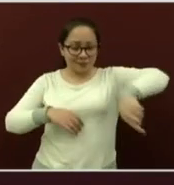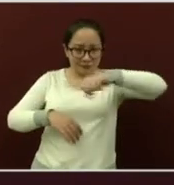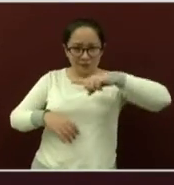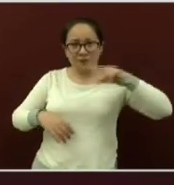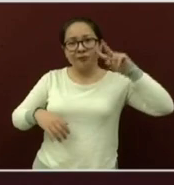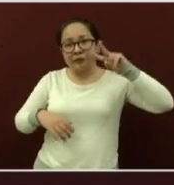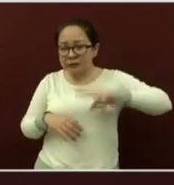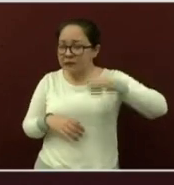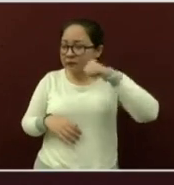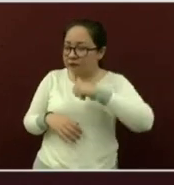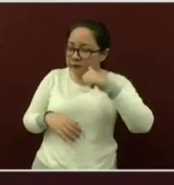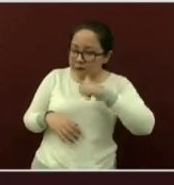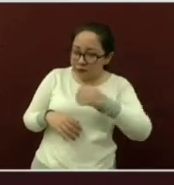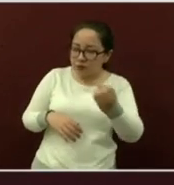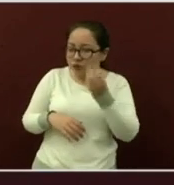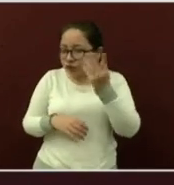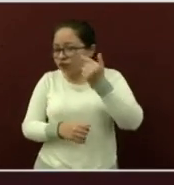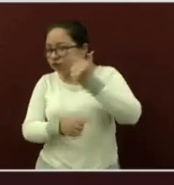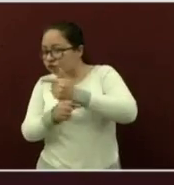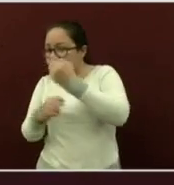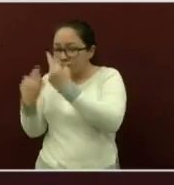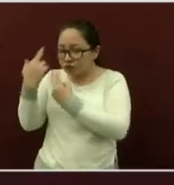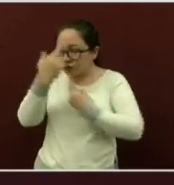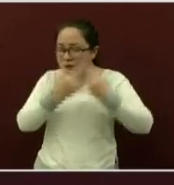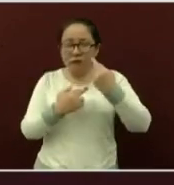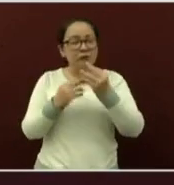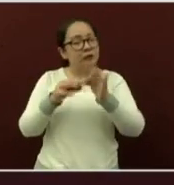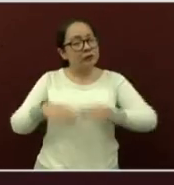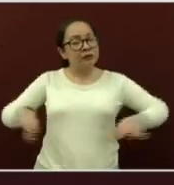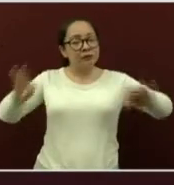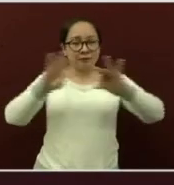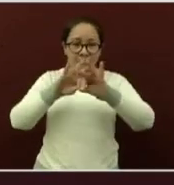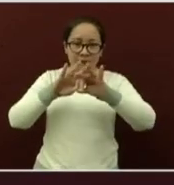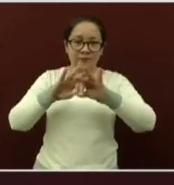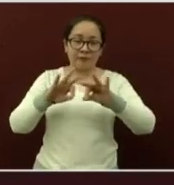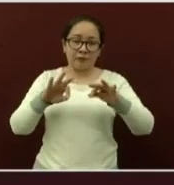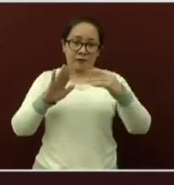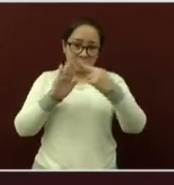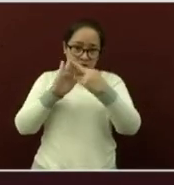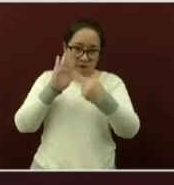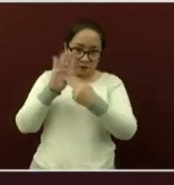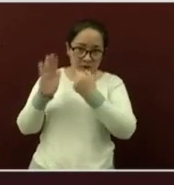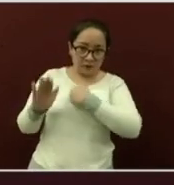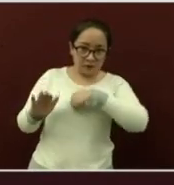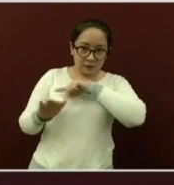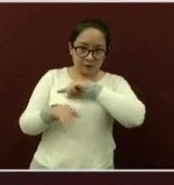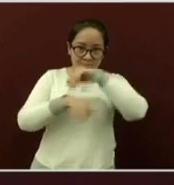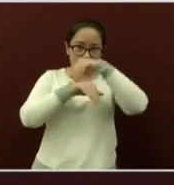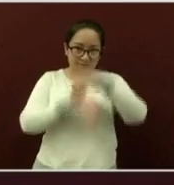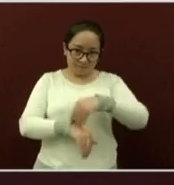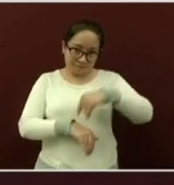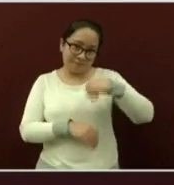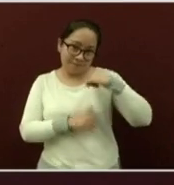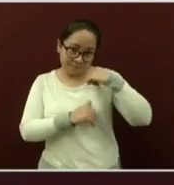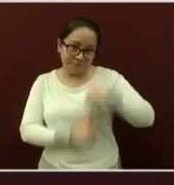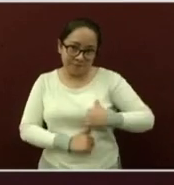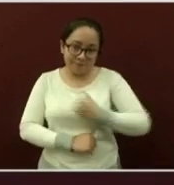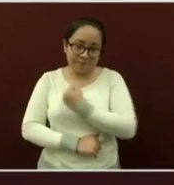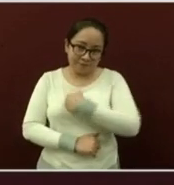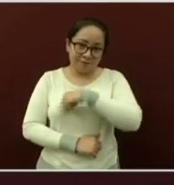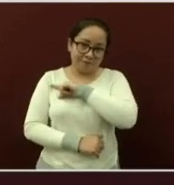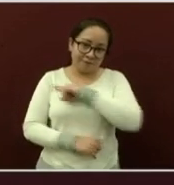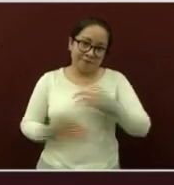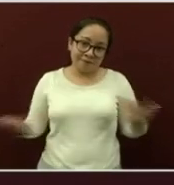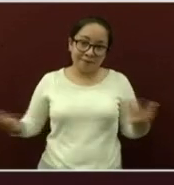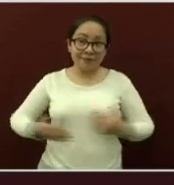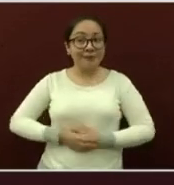conferencia y lo más importante que llevan a cabo las recomendaciones de esta autoridad sanitaria y